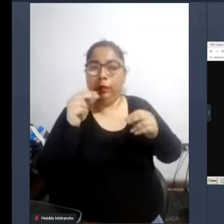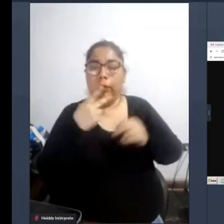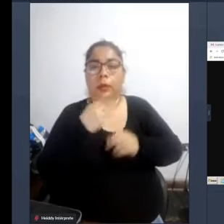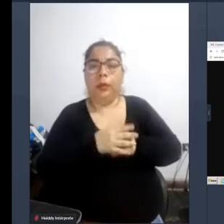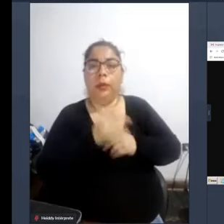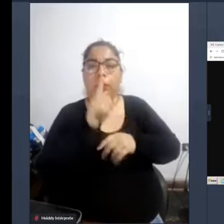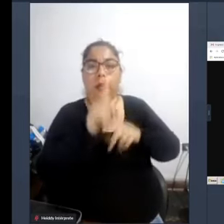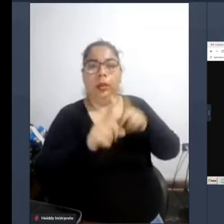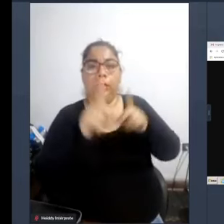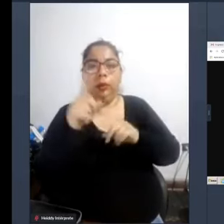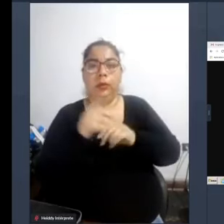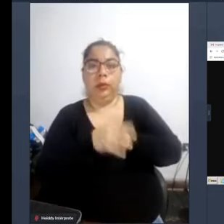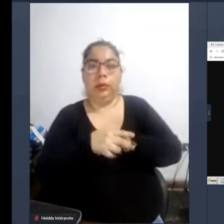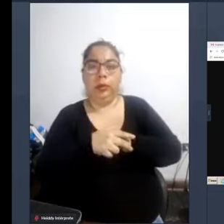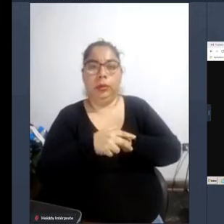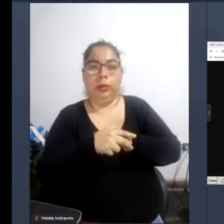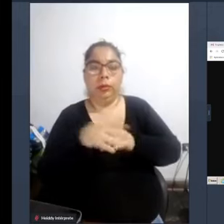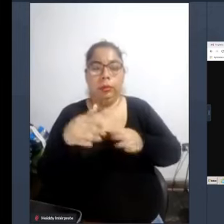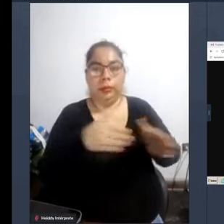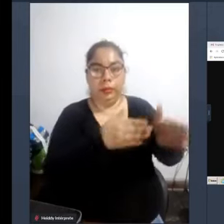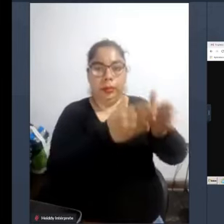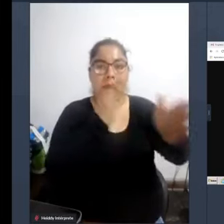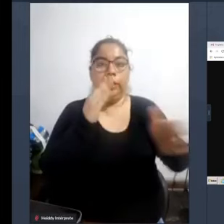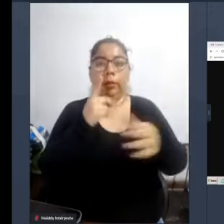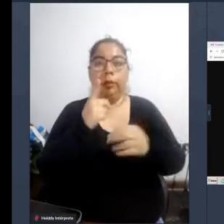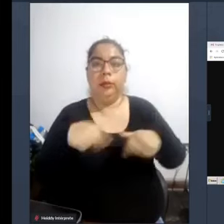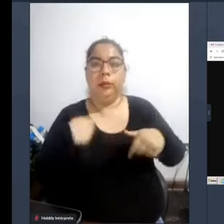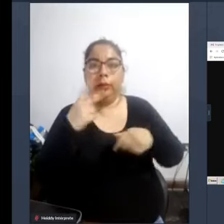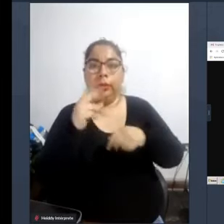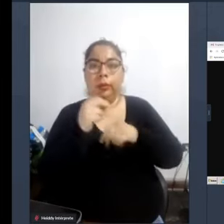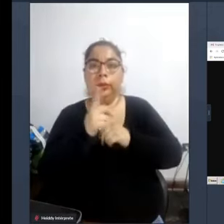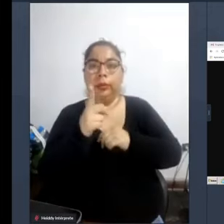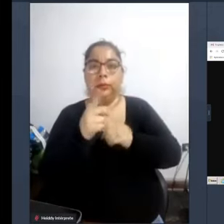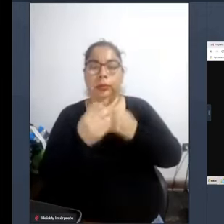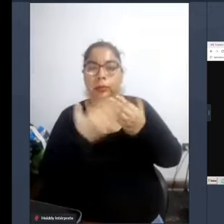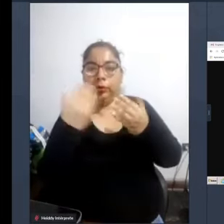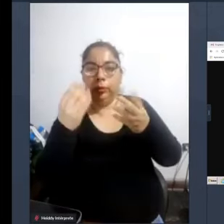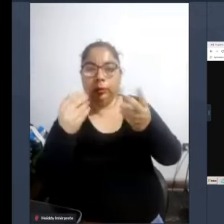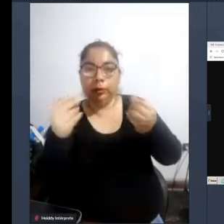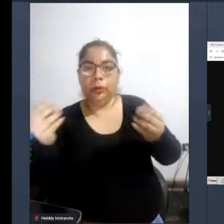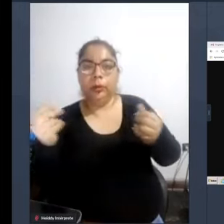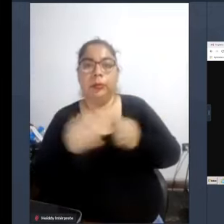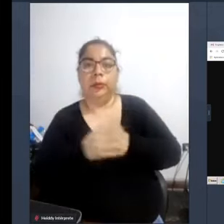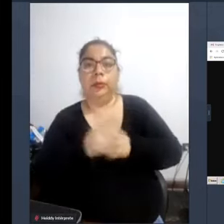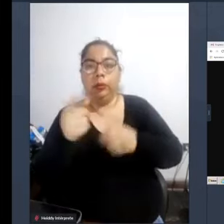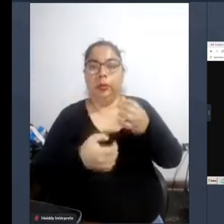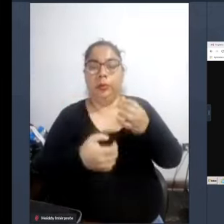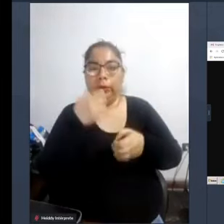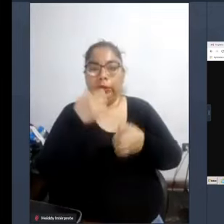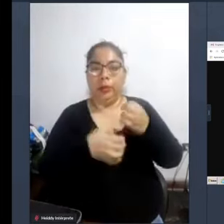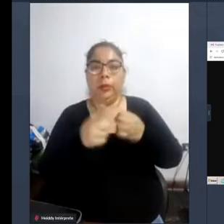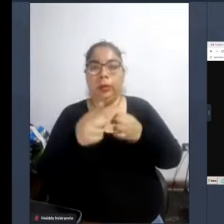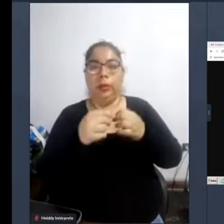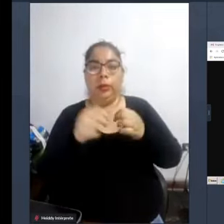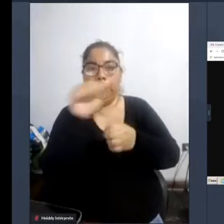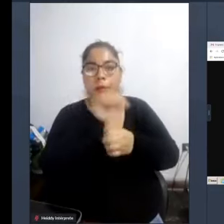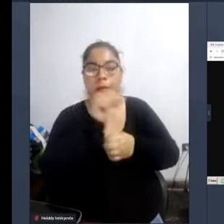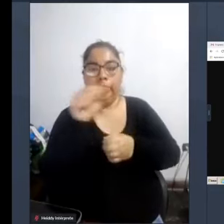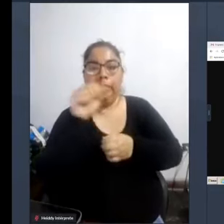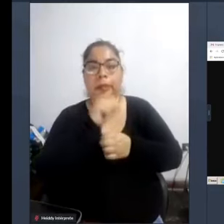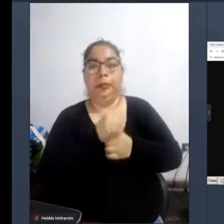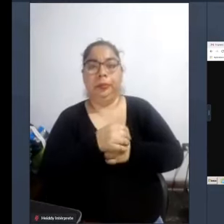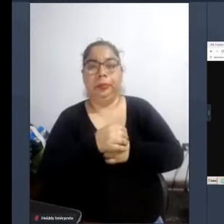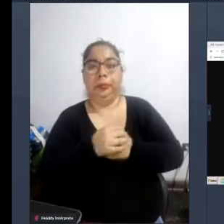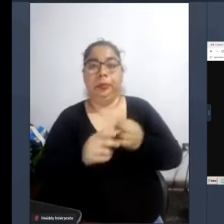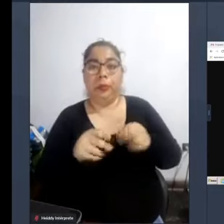en una perea de metro ochenta pretendamos resolver todo lo que todo el problema que tenemos en la movilidad en ese